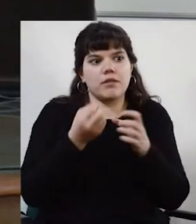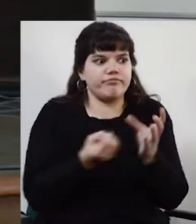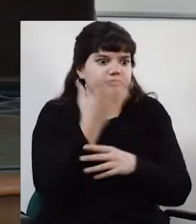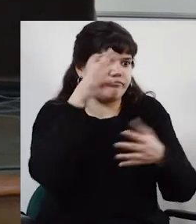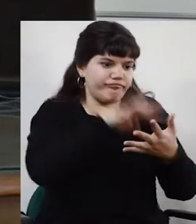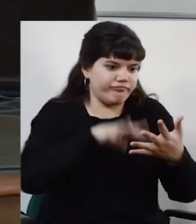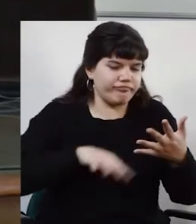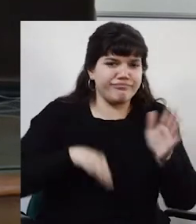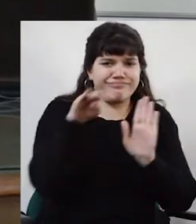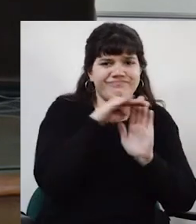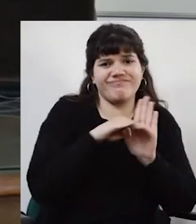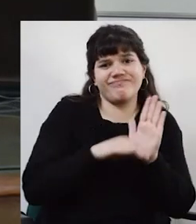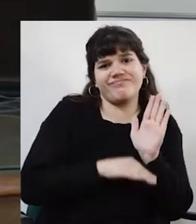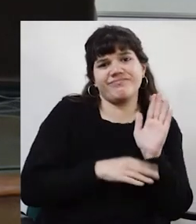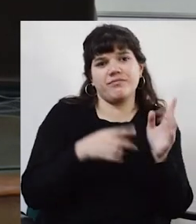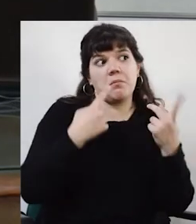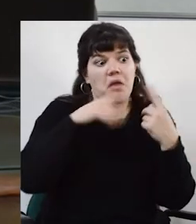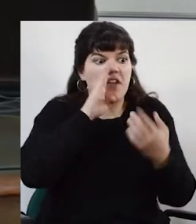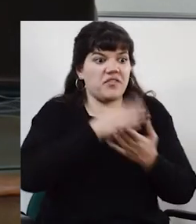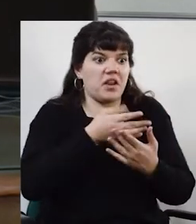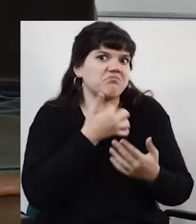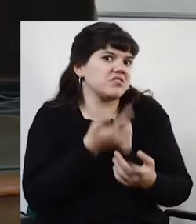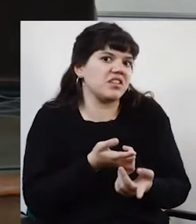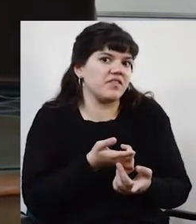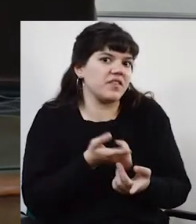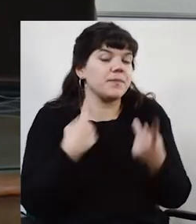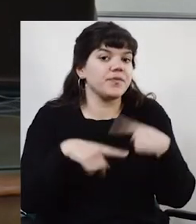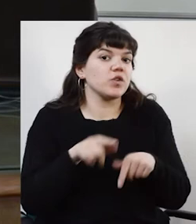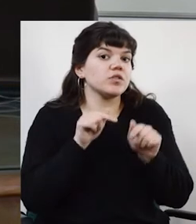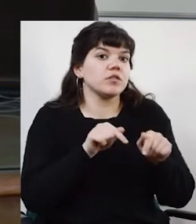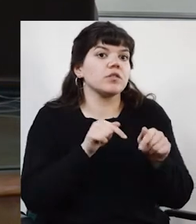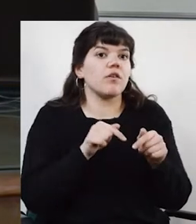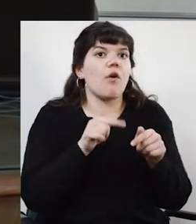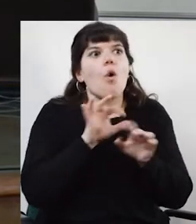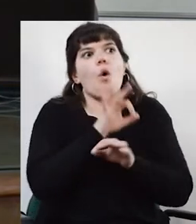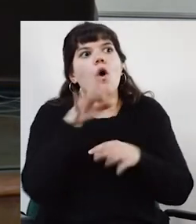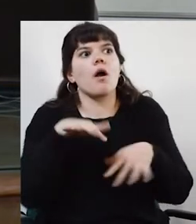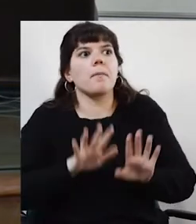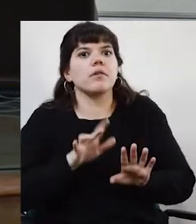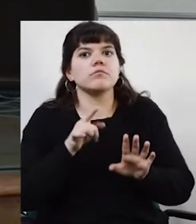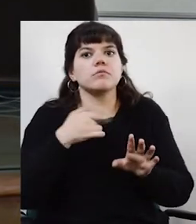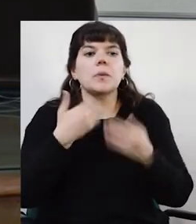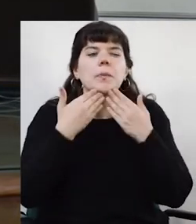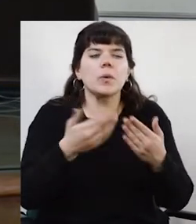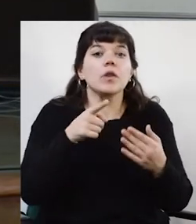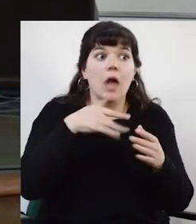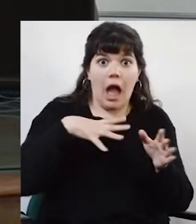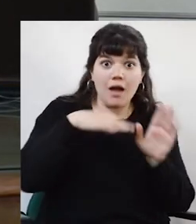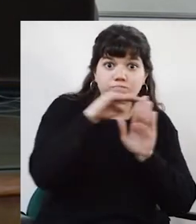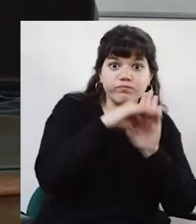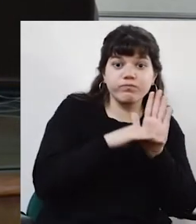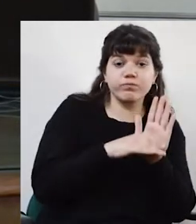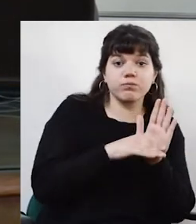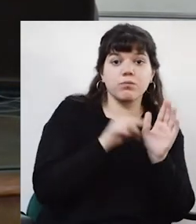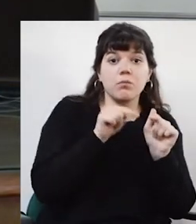superestructura de redes que después sean vacías, o como que, o que en definitiva te pregunten, bueno, tenés una red que